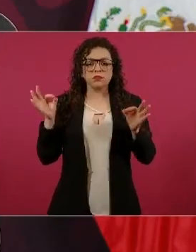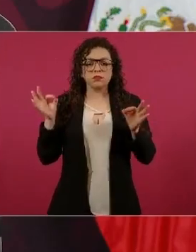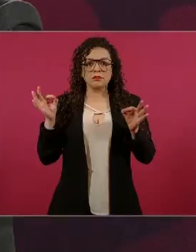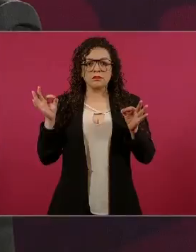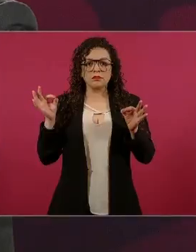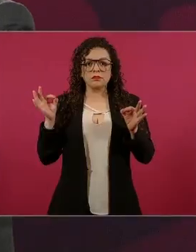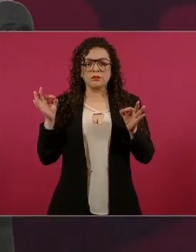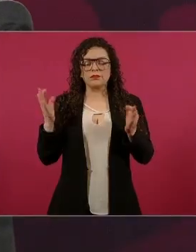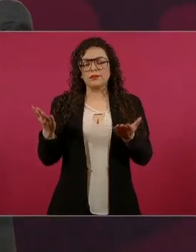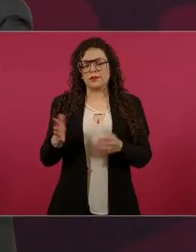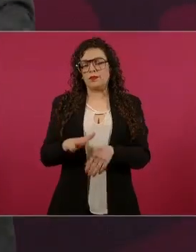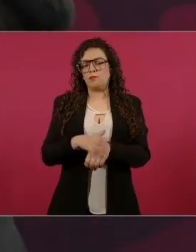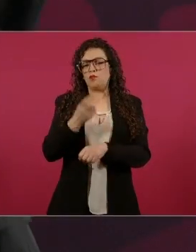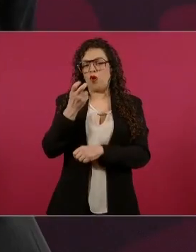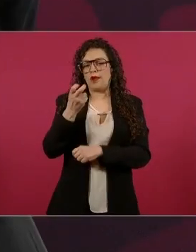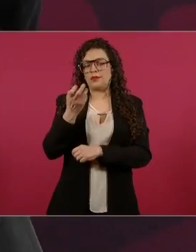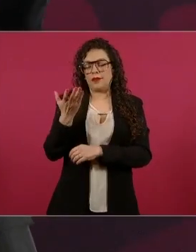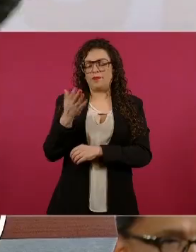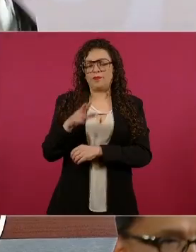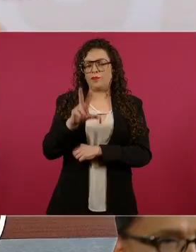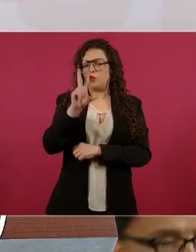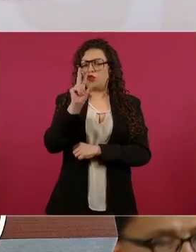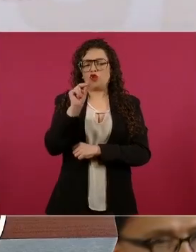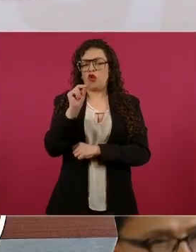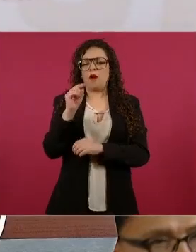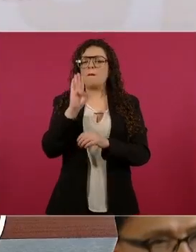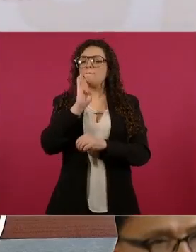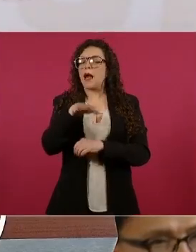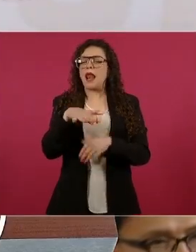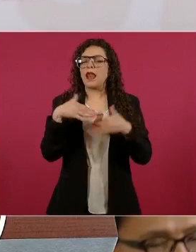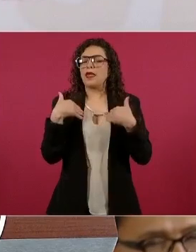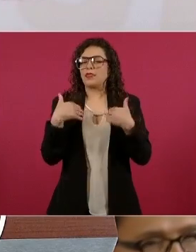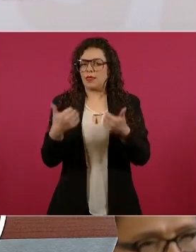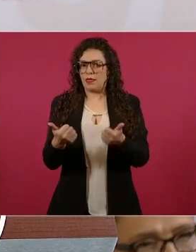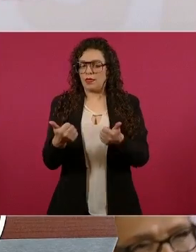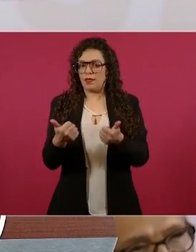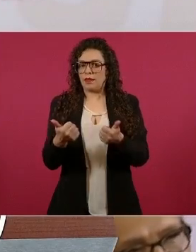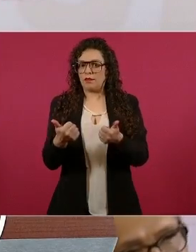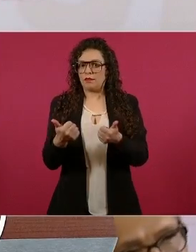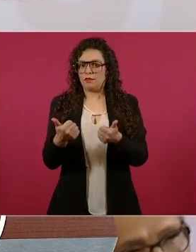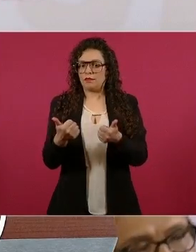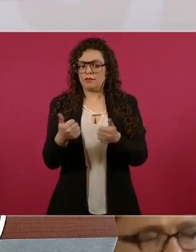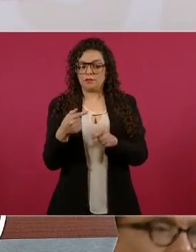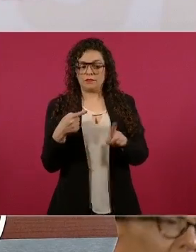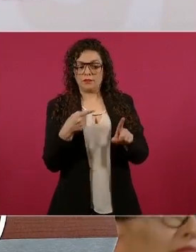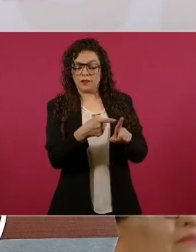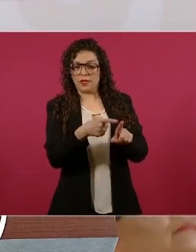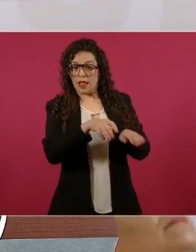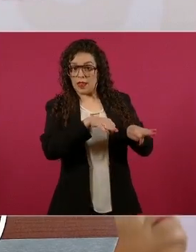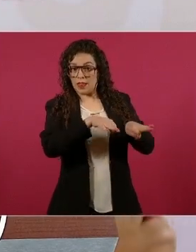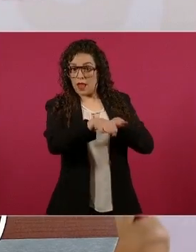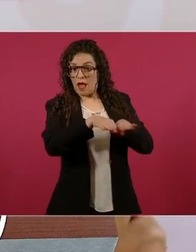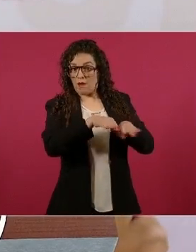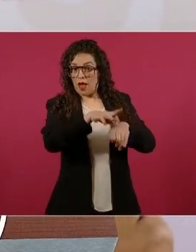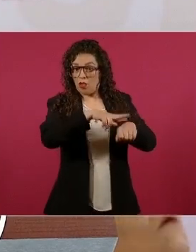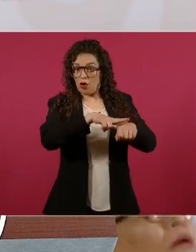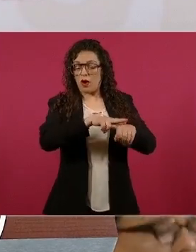trabajadores y otra cosa son los machuchones del Poder Judicial.